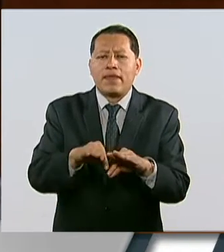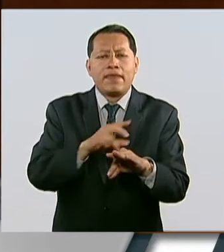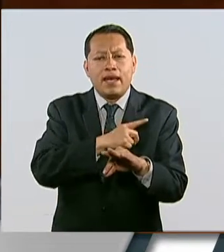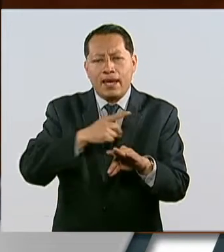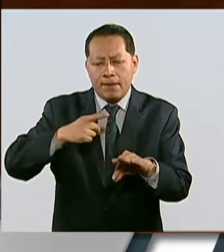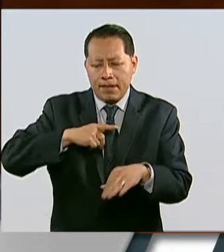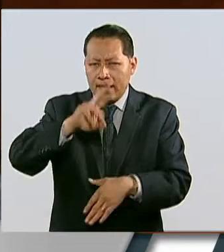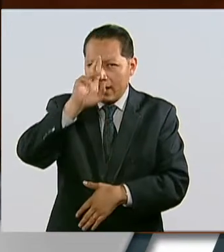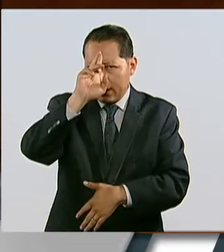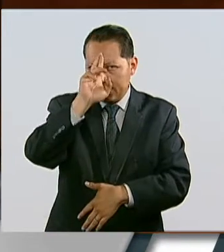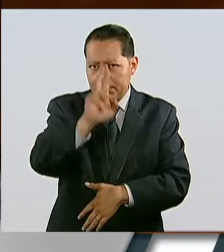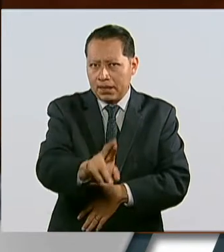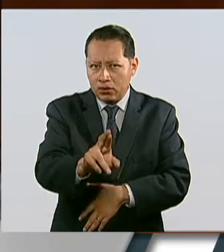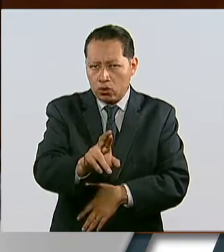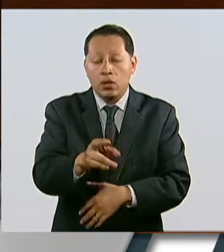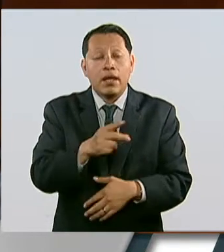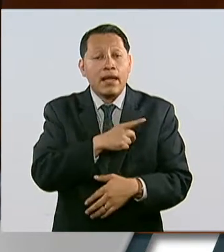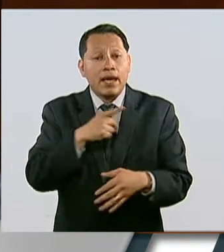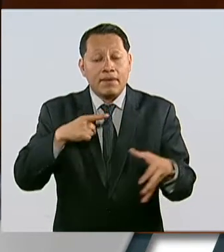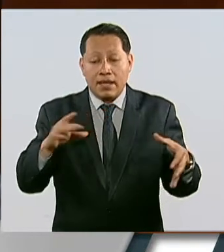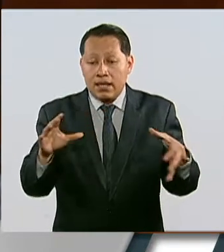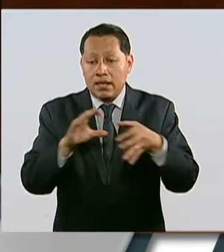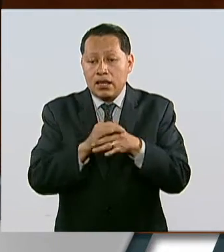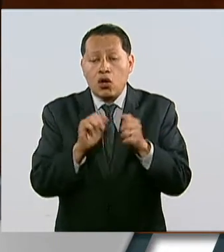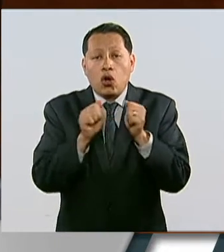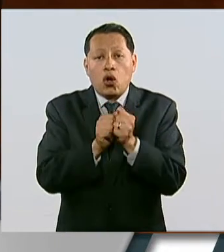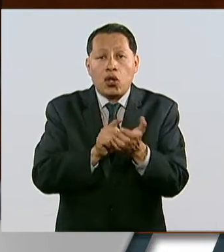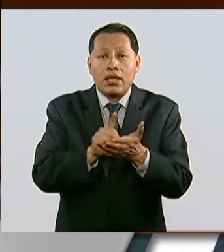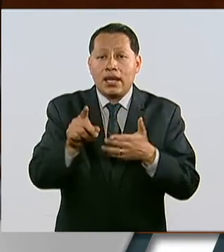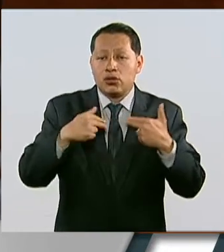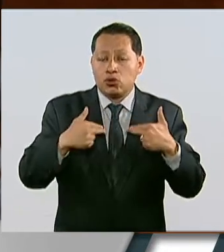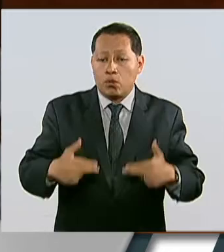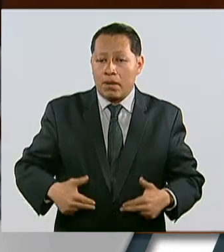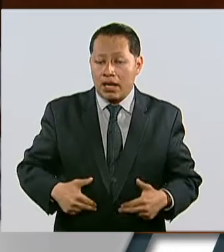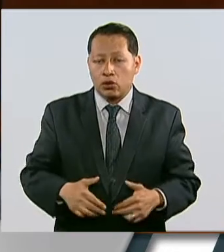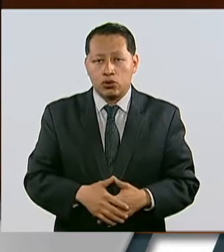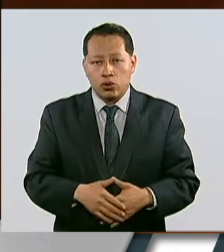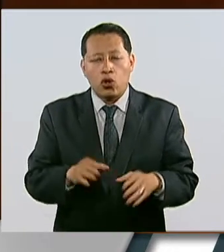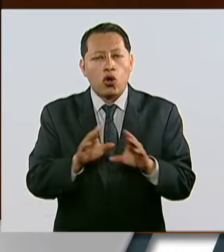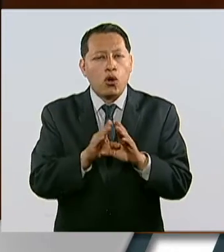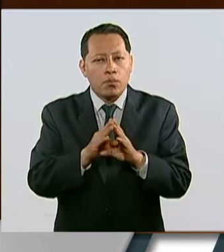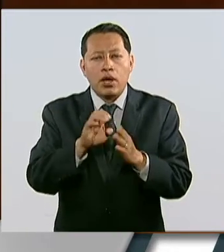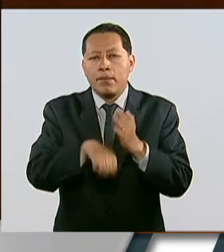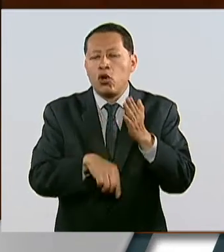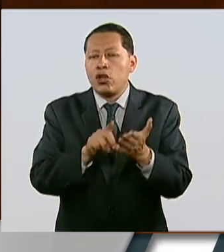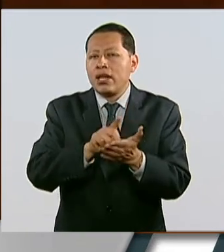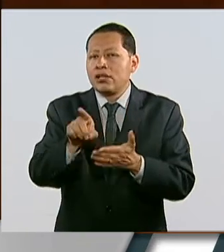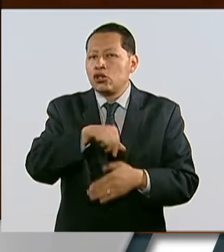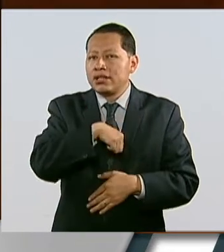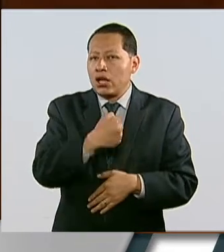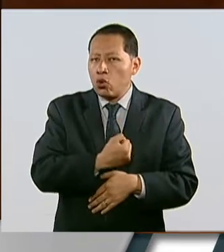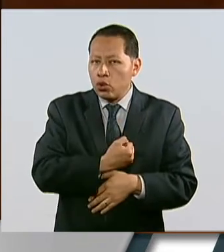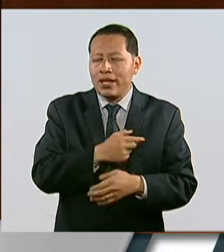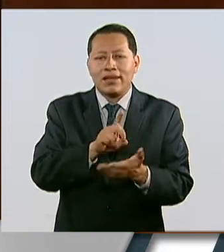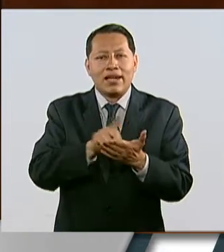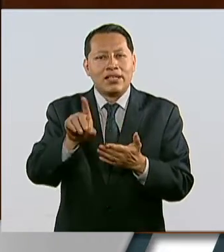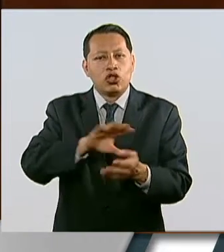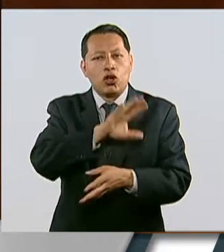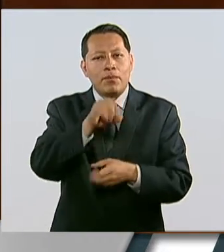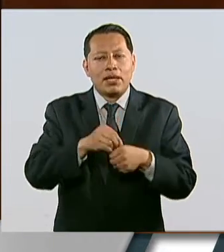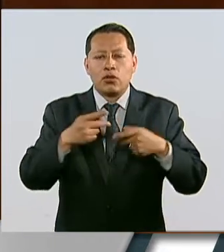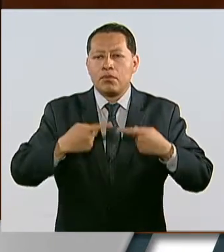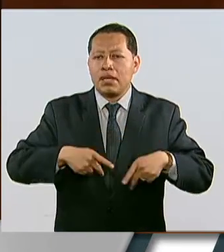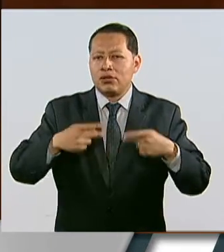respetado y armonizado con otros derechos humanos, como el derecho a la salud, al desarrollo pleno de la